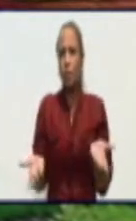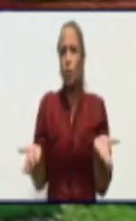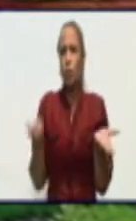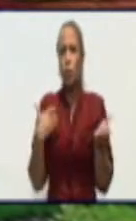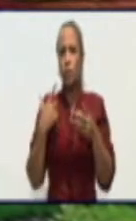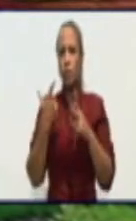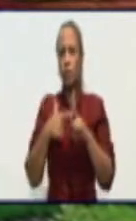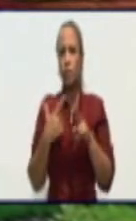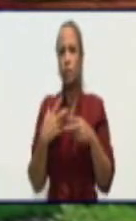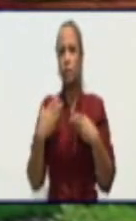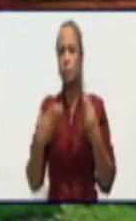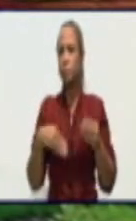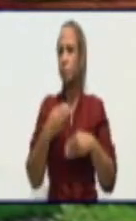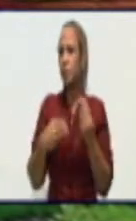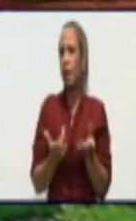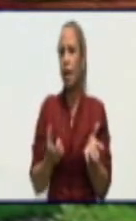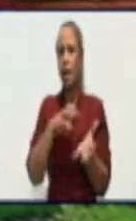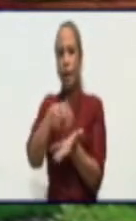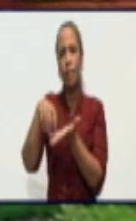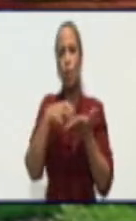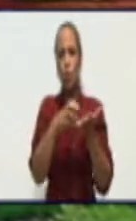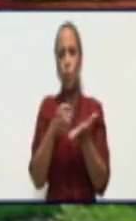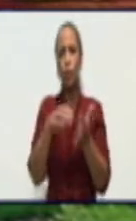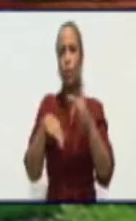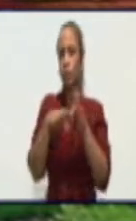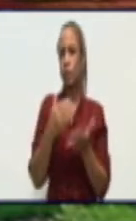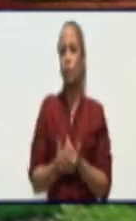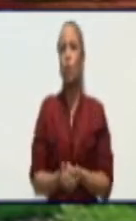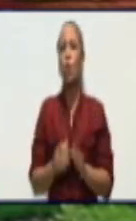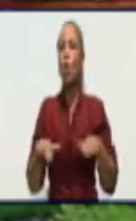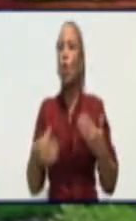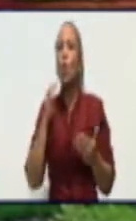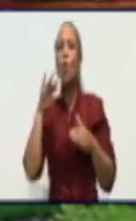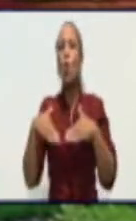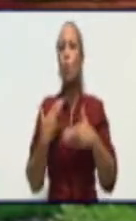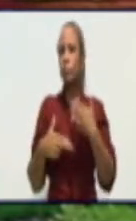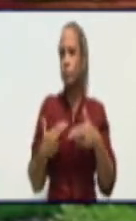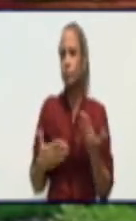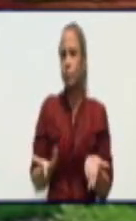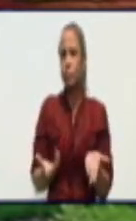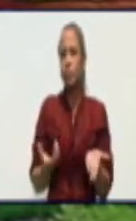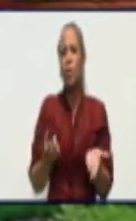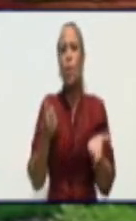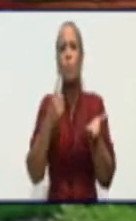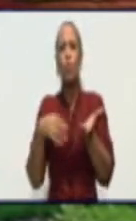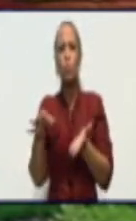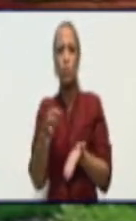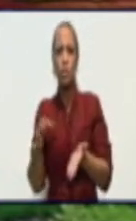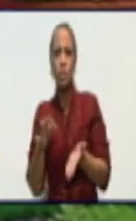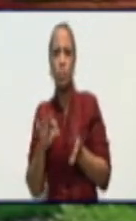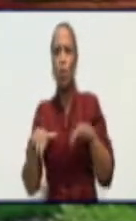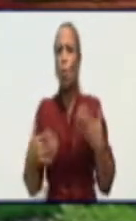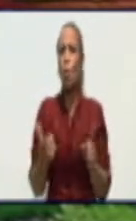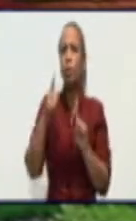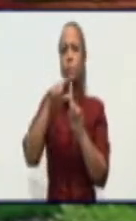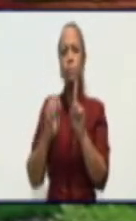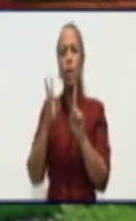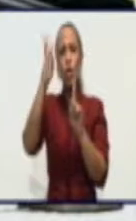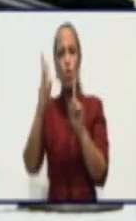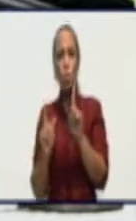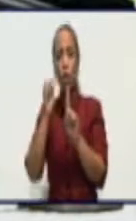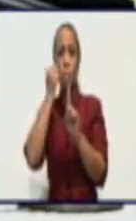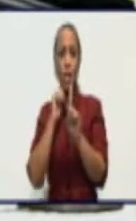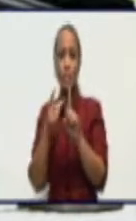seguir en cada uno de los territorios. ¿Cómo se comporta esta tasa por municipios? ¿Cuáles son las tasas más altas que tienen hoy